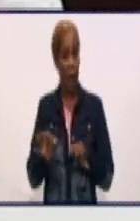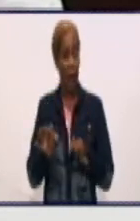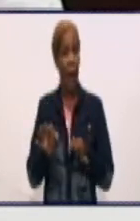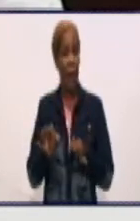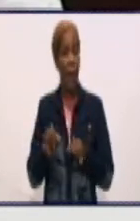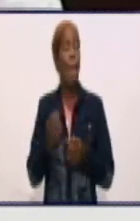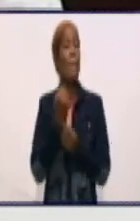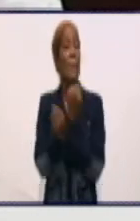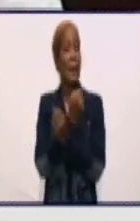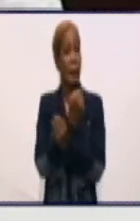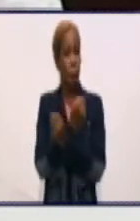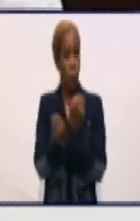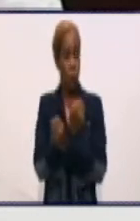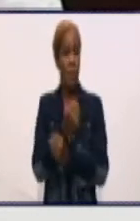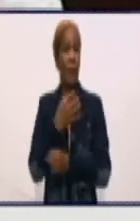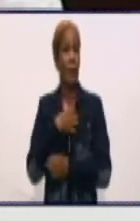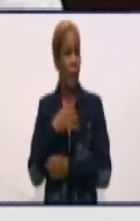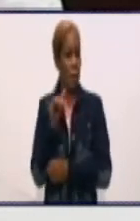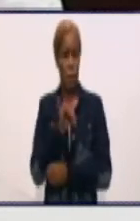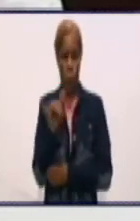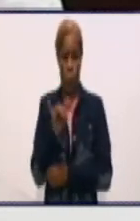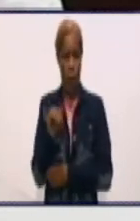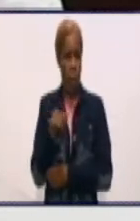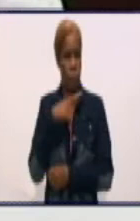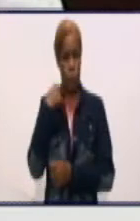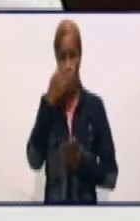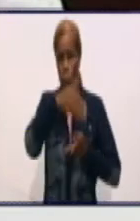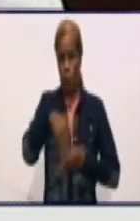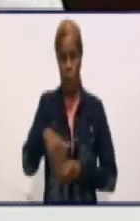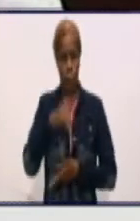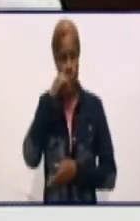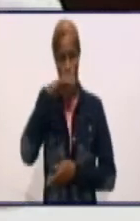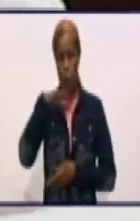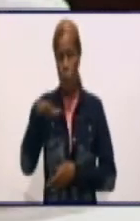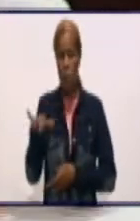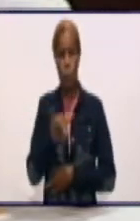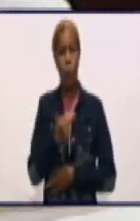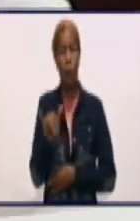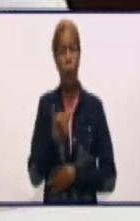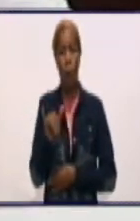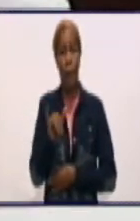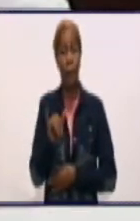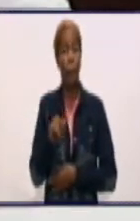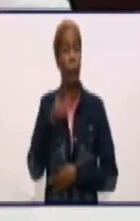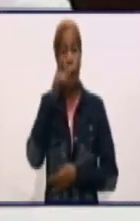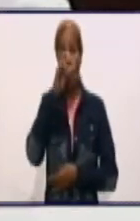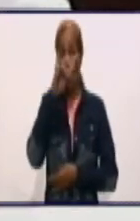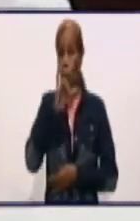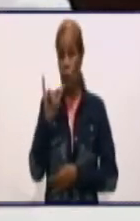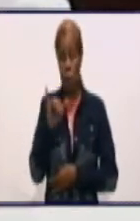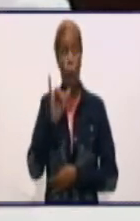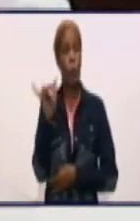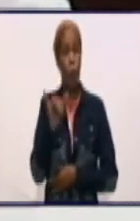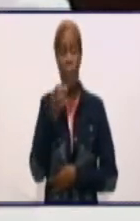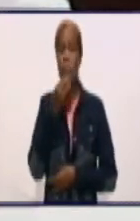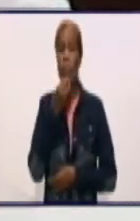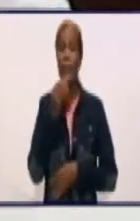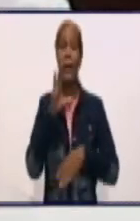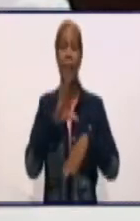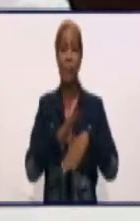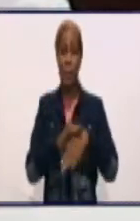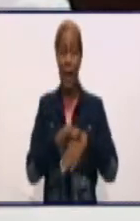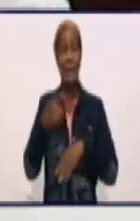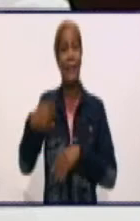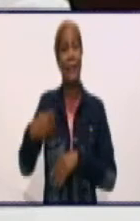vida y nuestros infantes no se quedan, como uno dice, fuera de esto. Tenemos que cuidar a